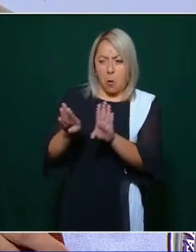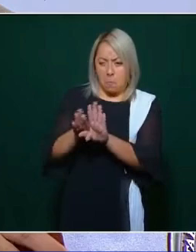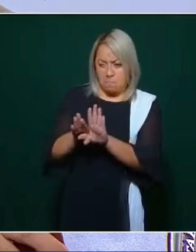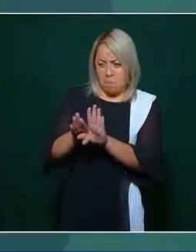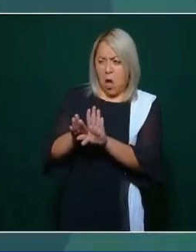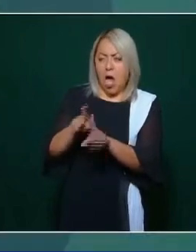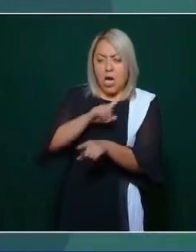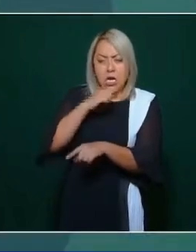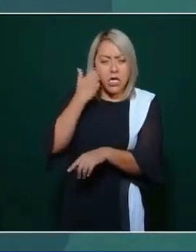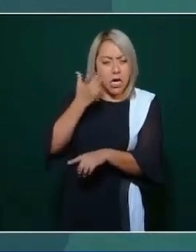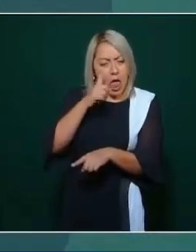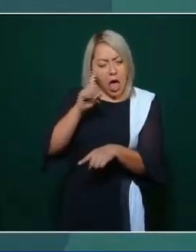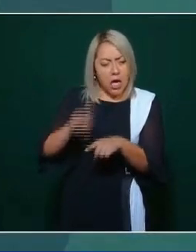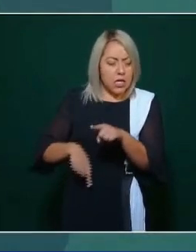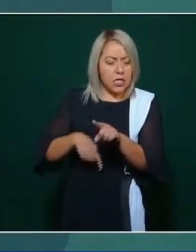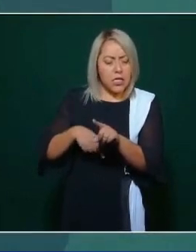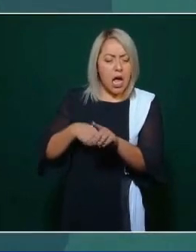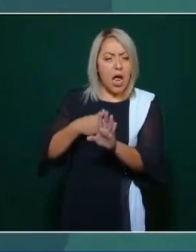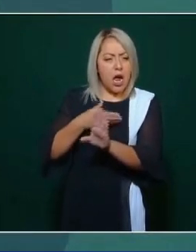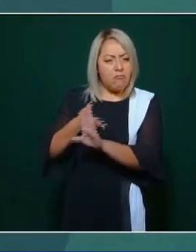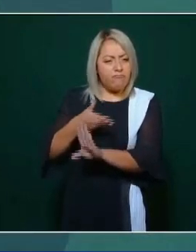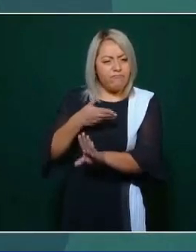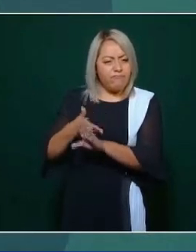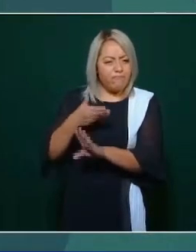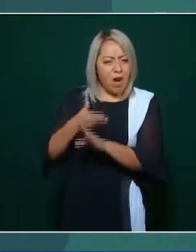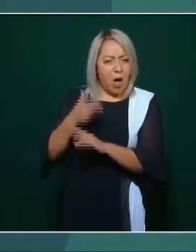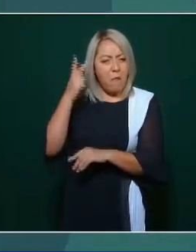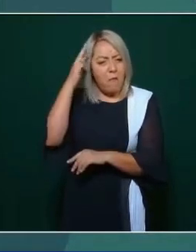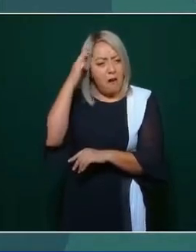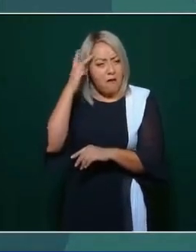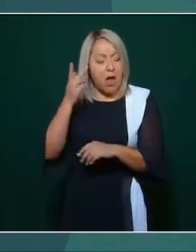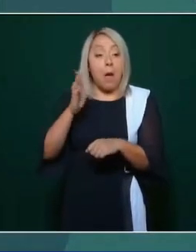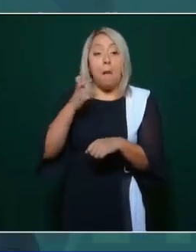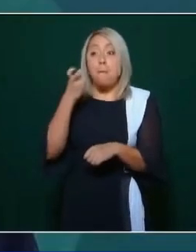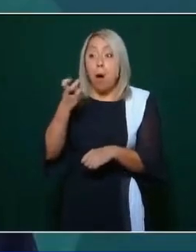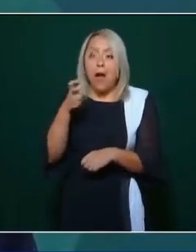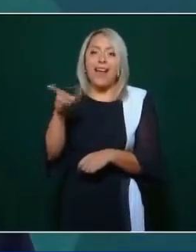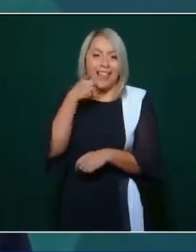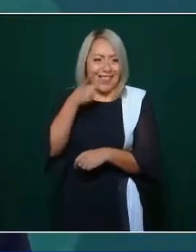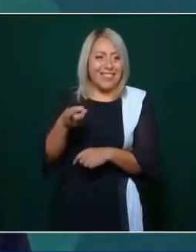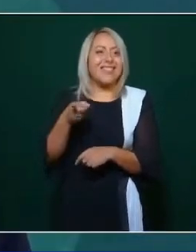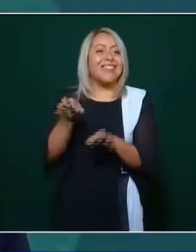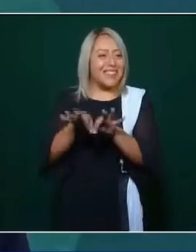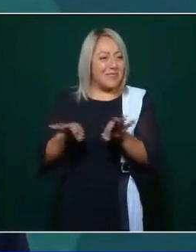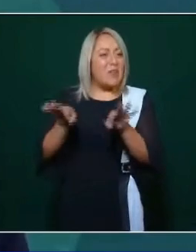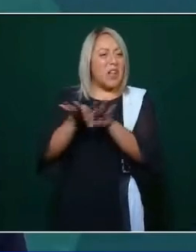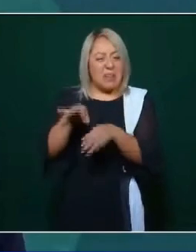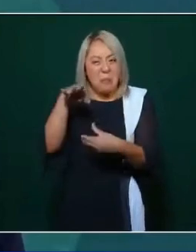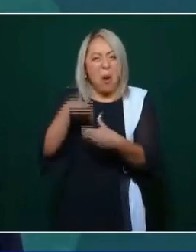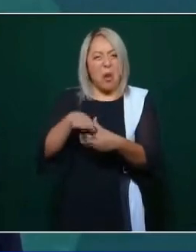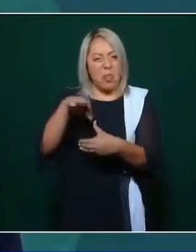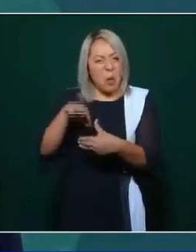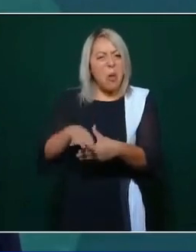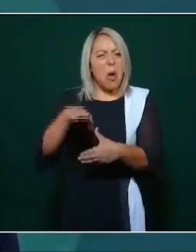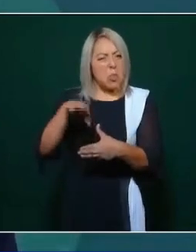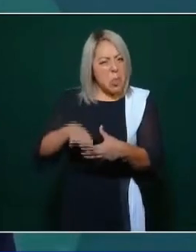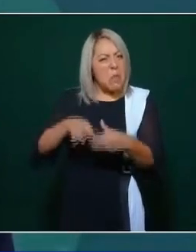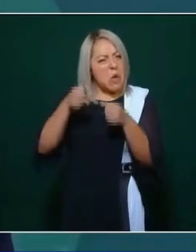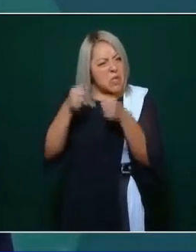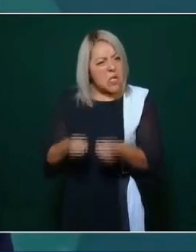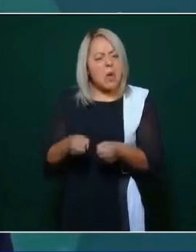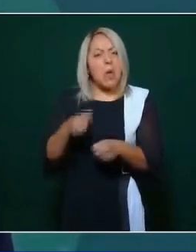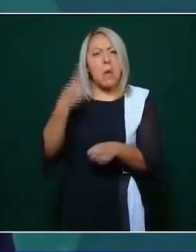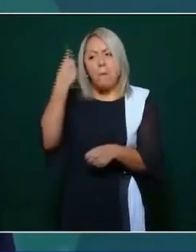antidemocrática, por eso el sufragio efectivo, voto efectivo, que efectivamente el pueblo elija